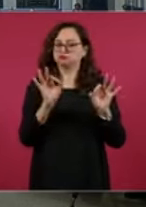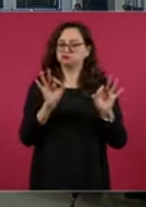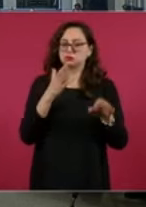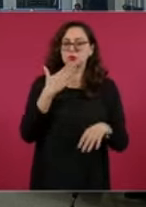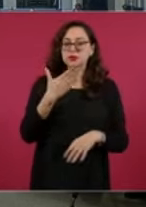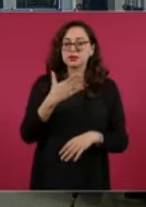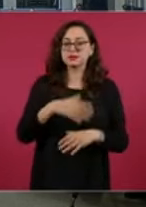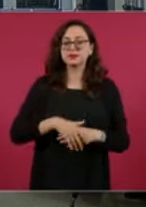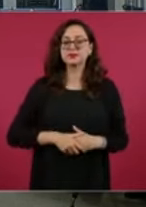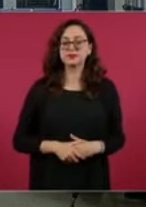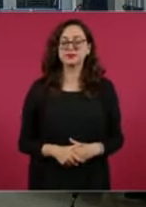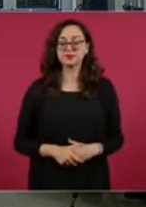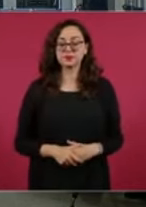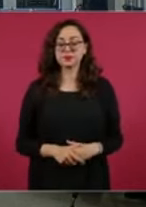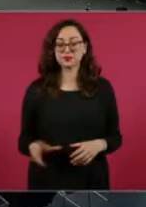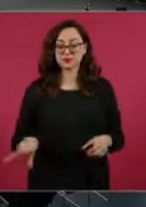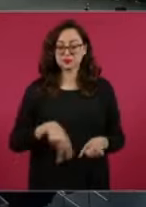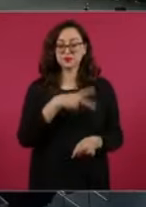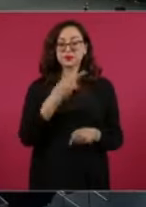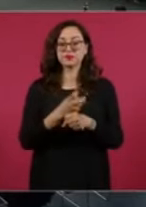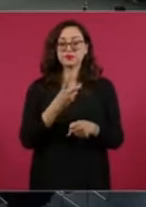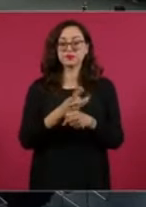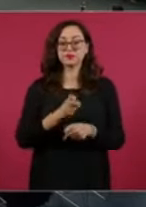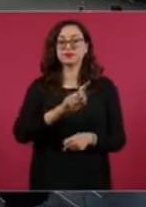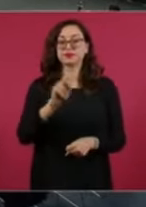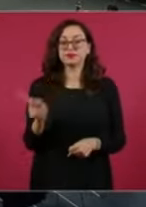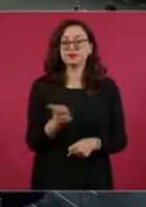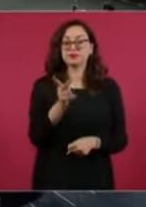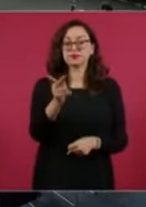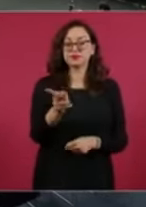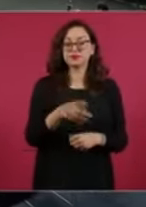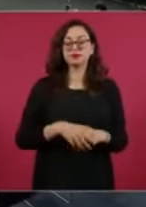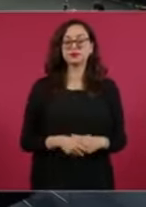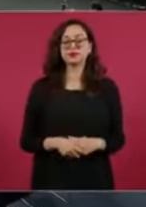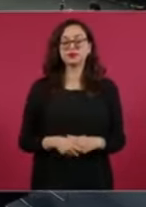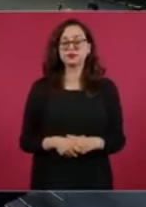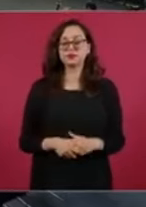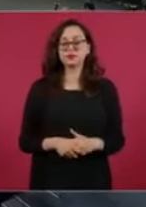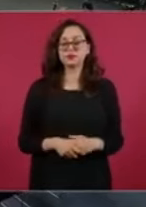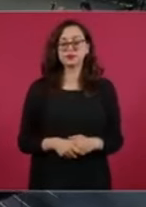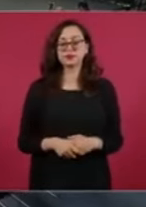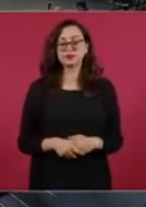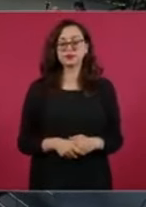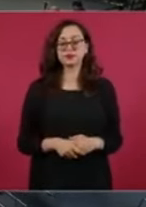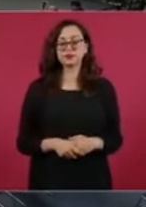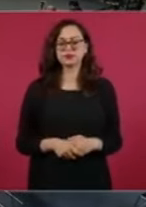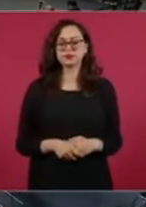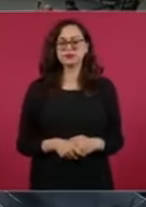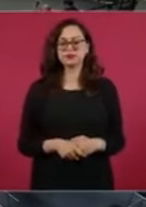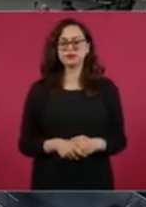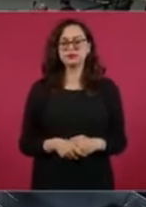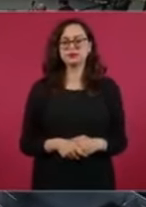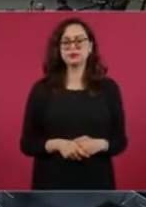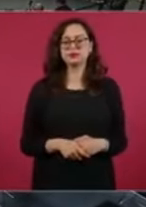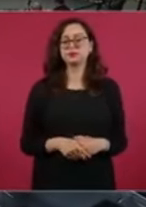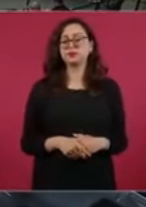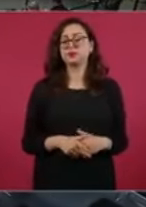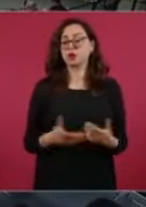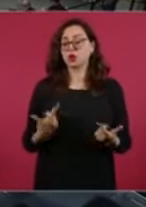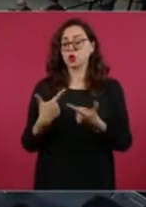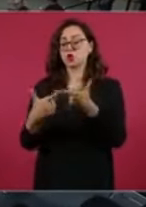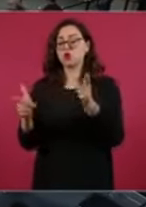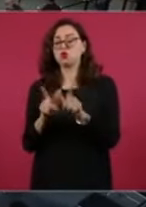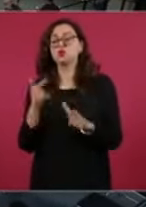Presidente, como segunda pregunta, está a punto de iniciar el proceso de sucesión en la presidencia nacional del PAN.